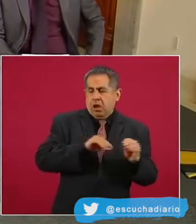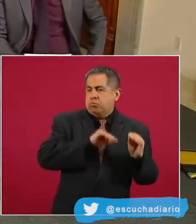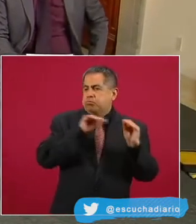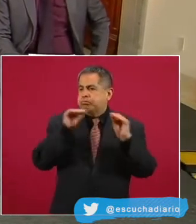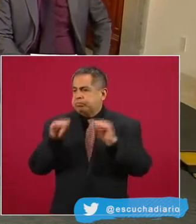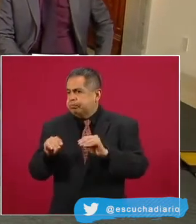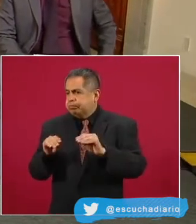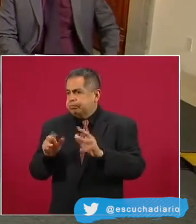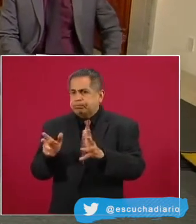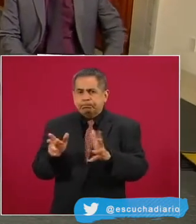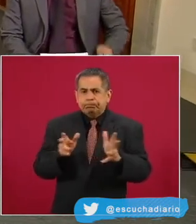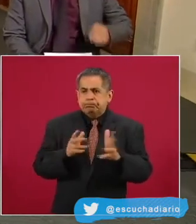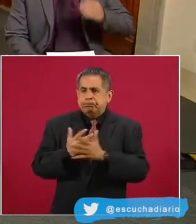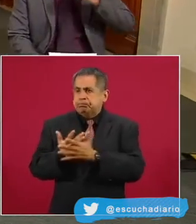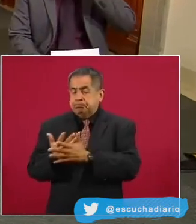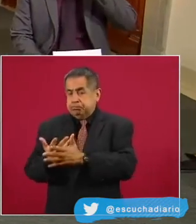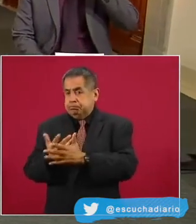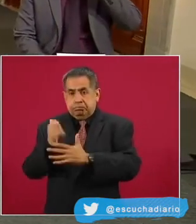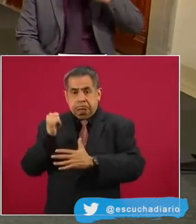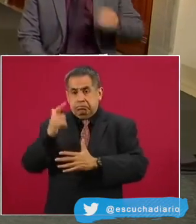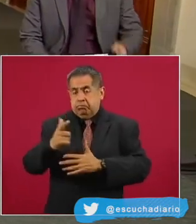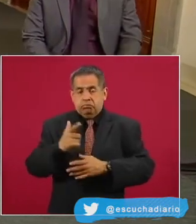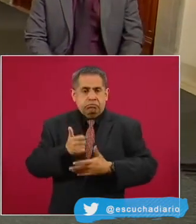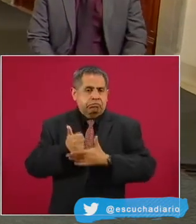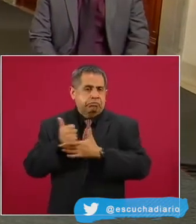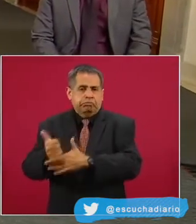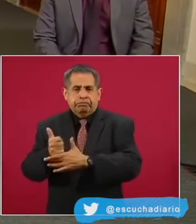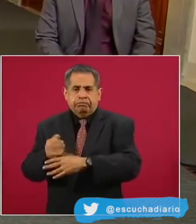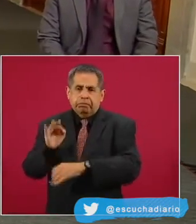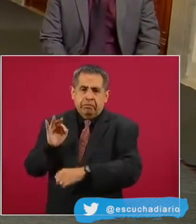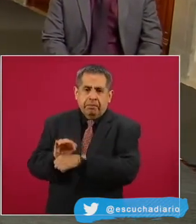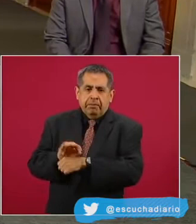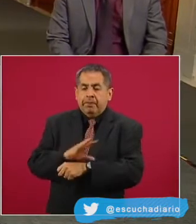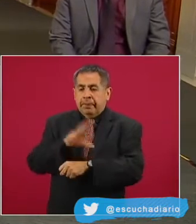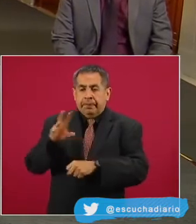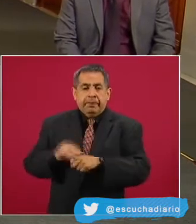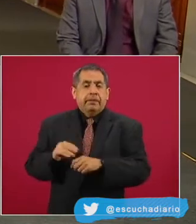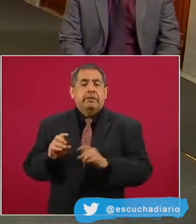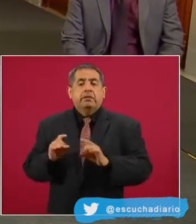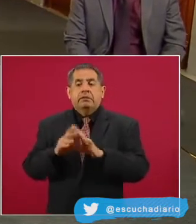2019 fue el año con un incremento que ha disminuido en 2020.